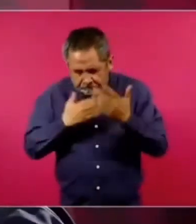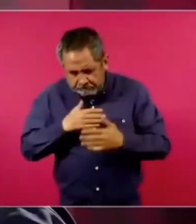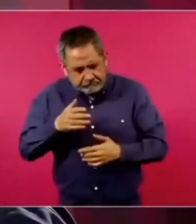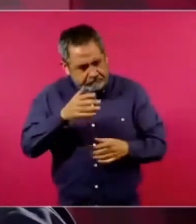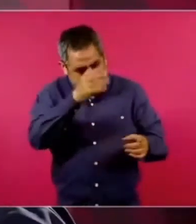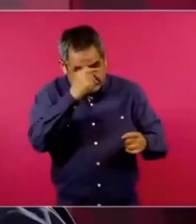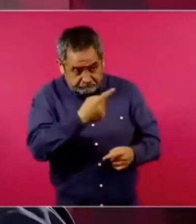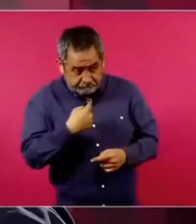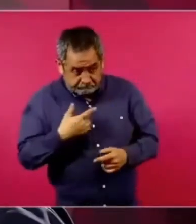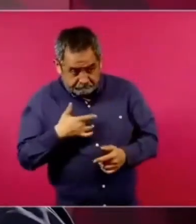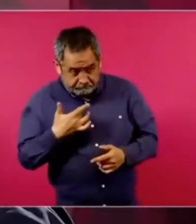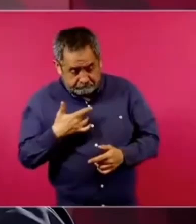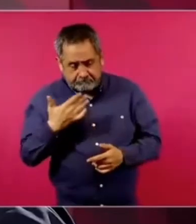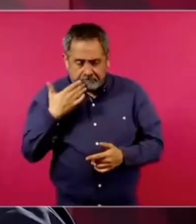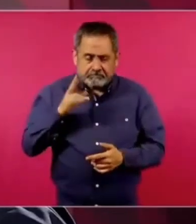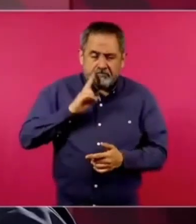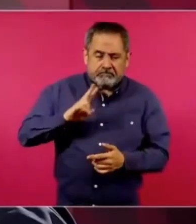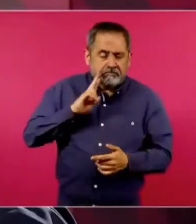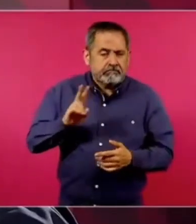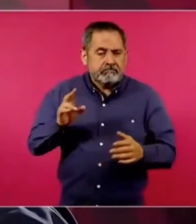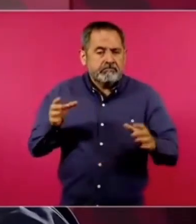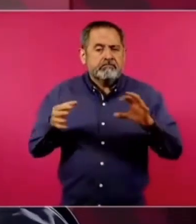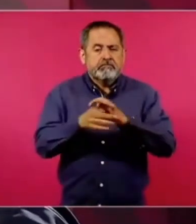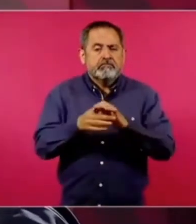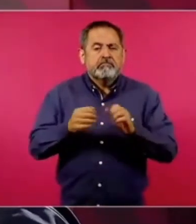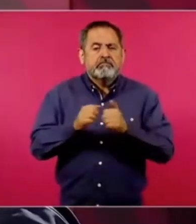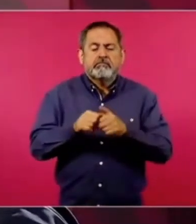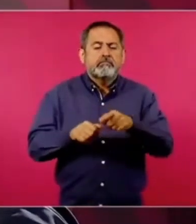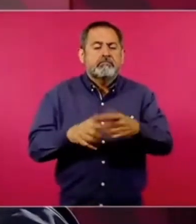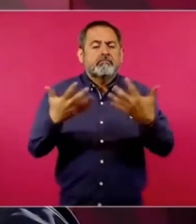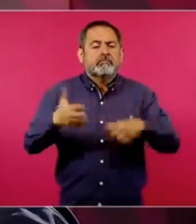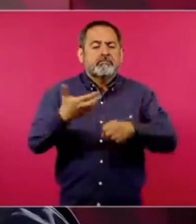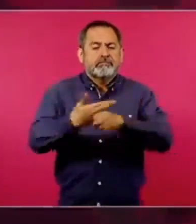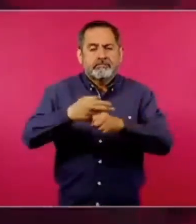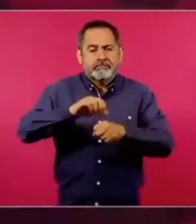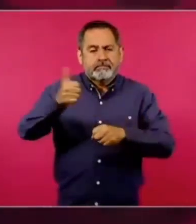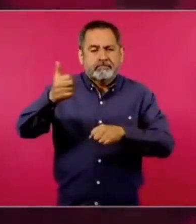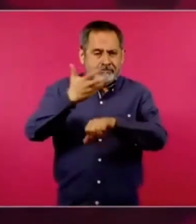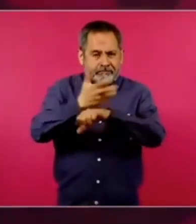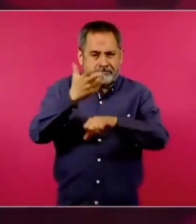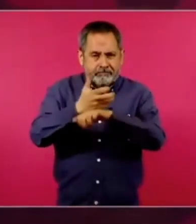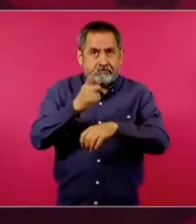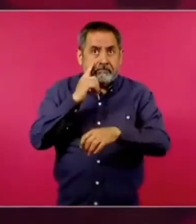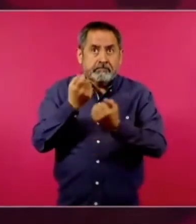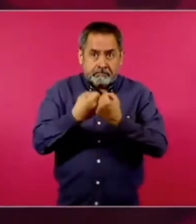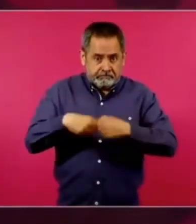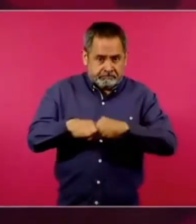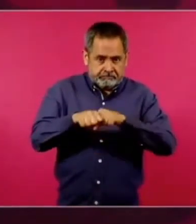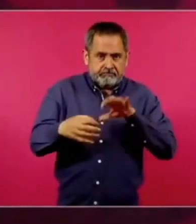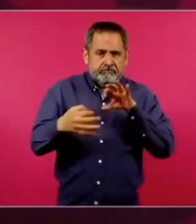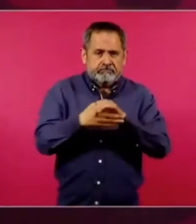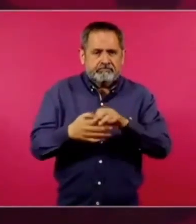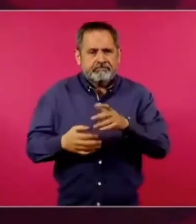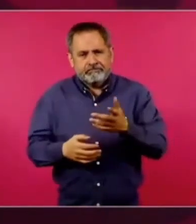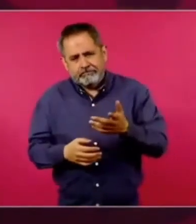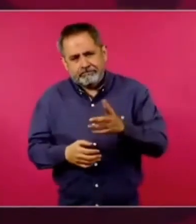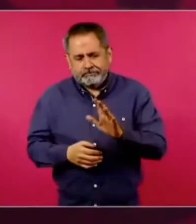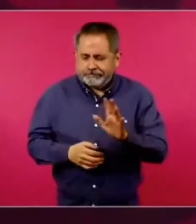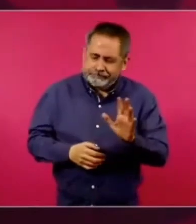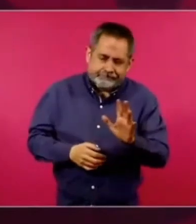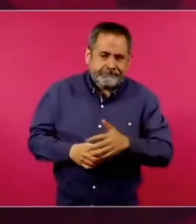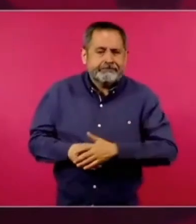una empresa estadounidense, pero esa empresa